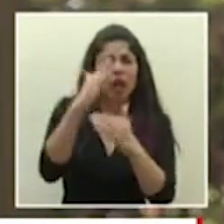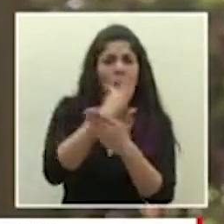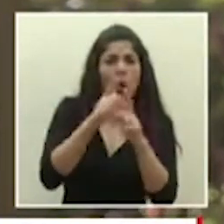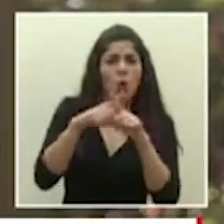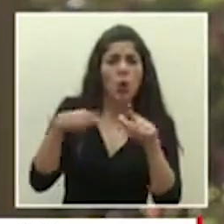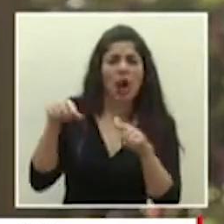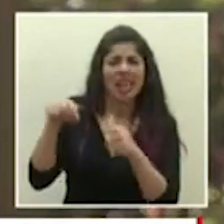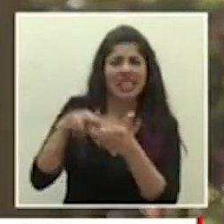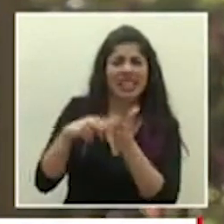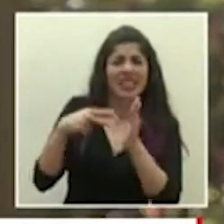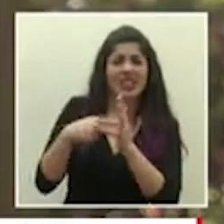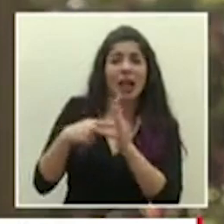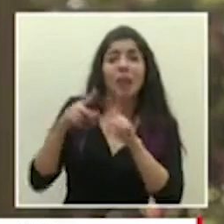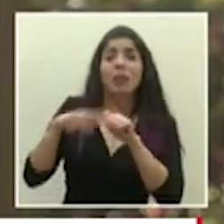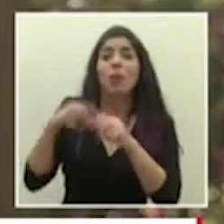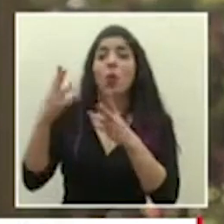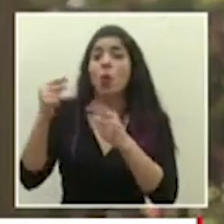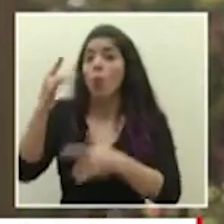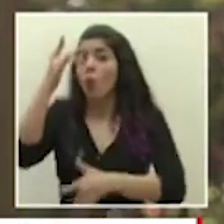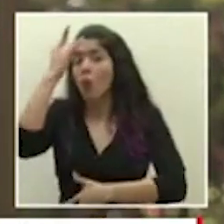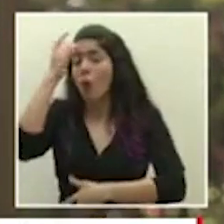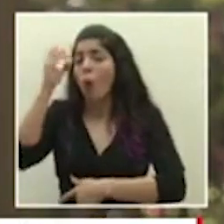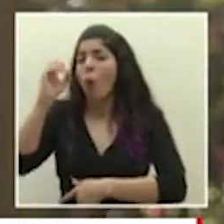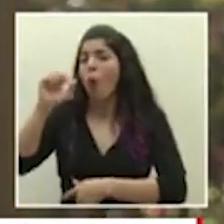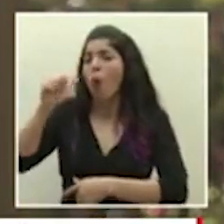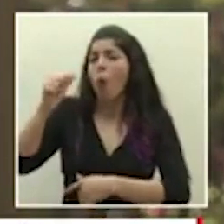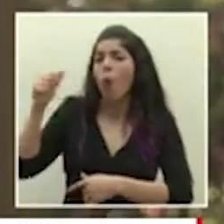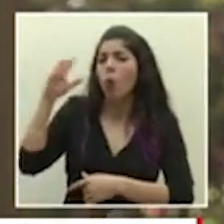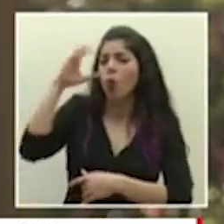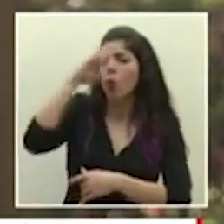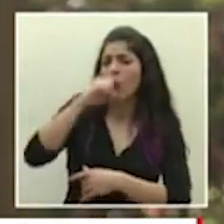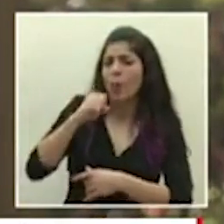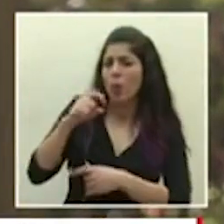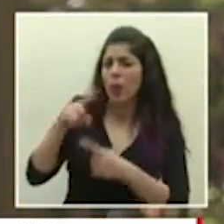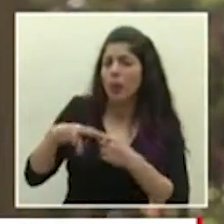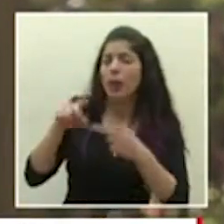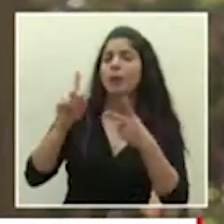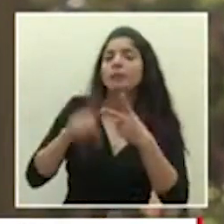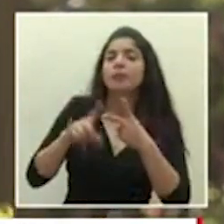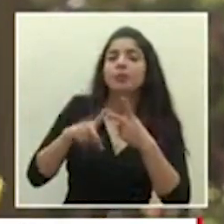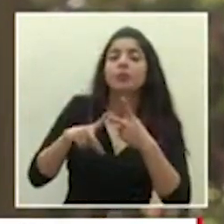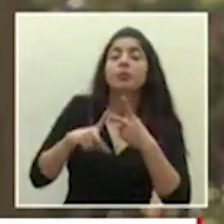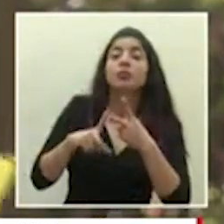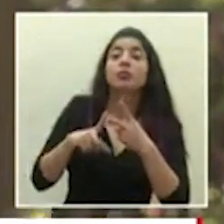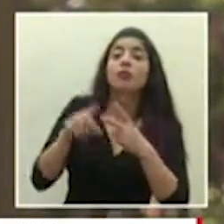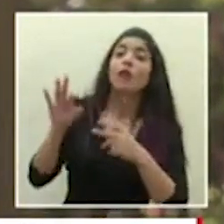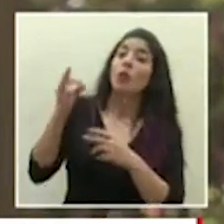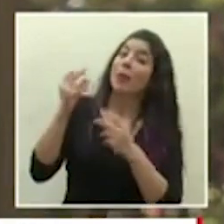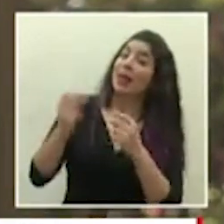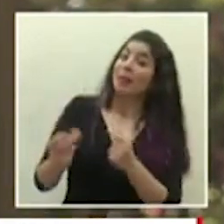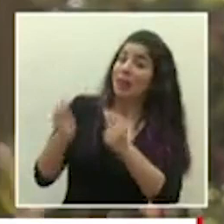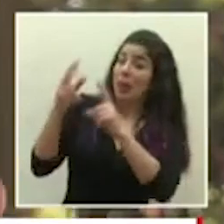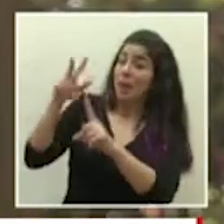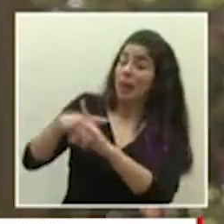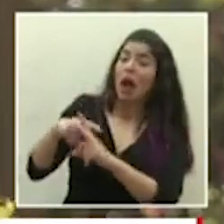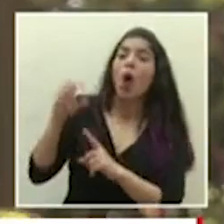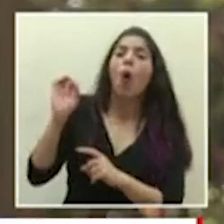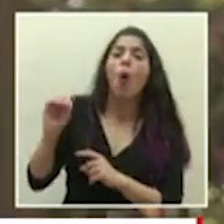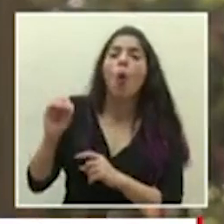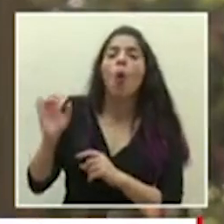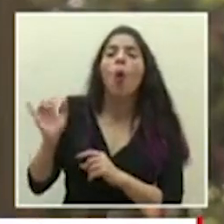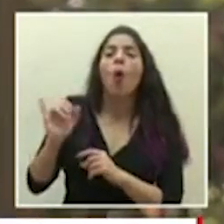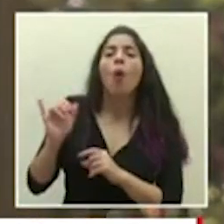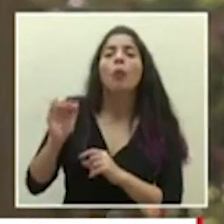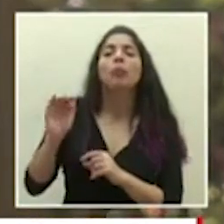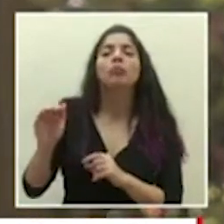básicamente por el número de casos o hay otros elementos que ustedes estarían tomando en cuenta y también eso se haría de forma inmediata o se haría como una especie de